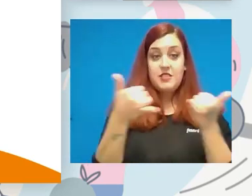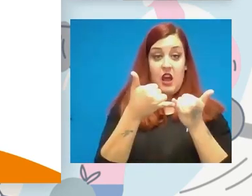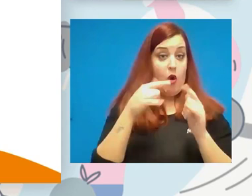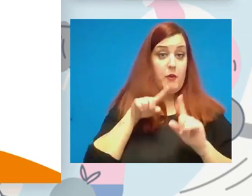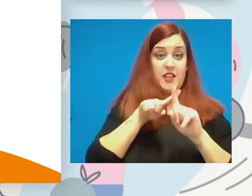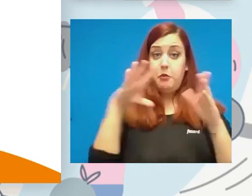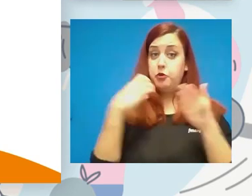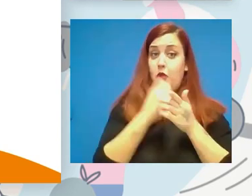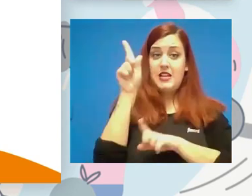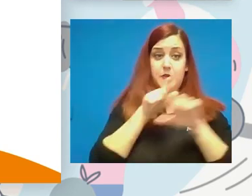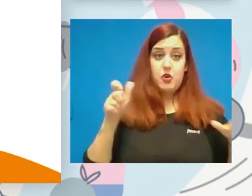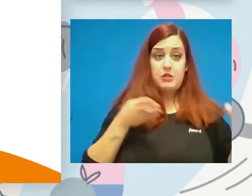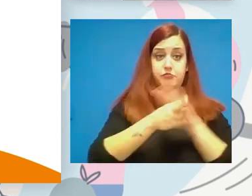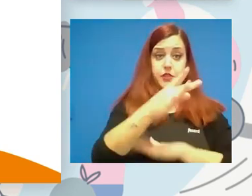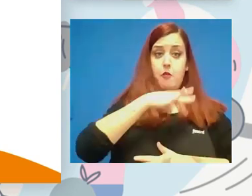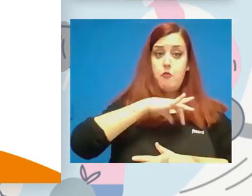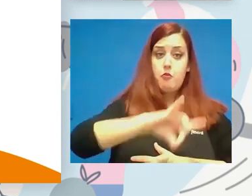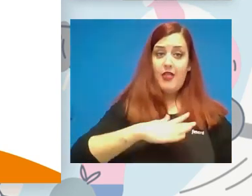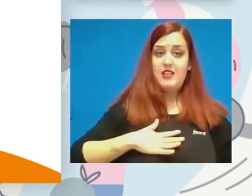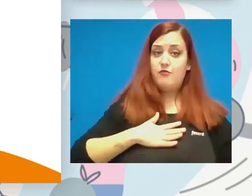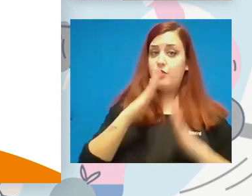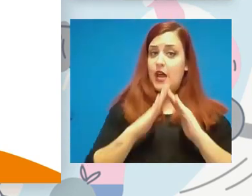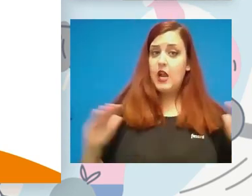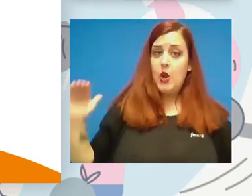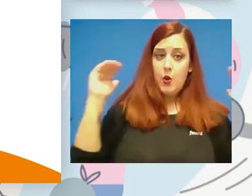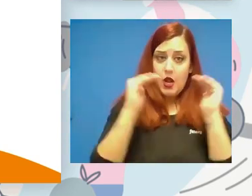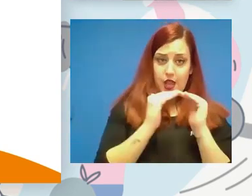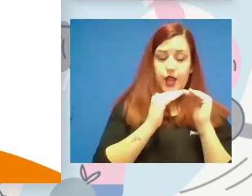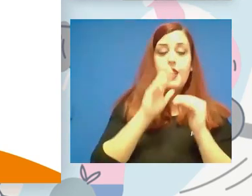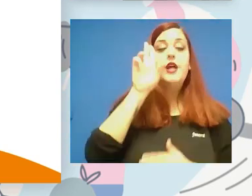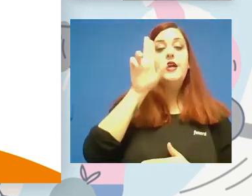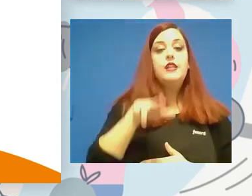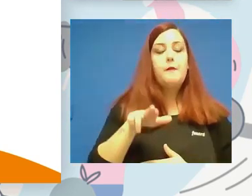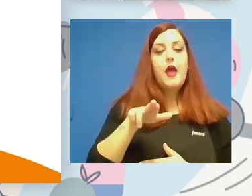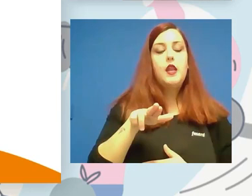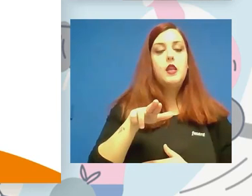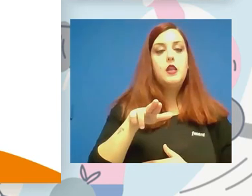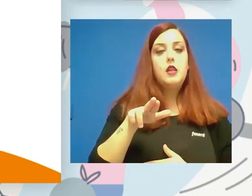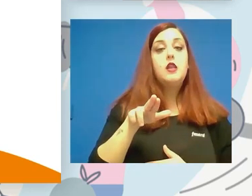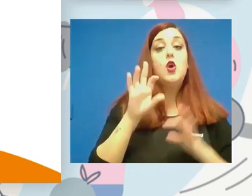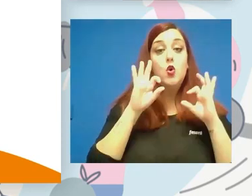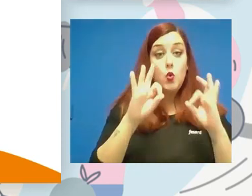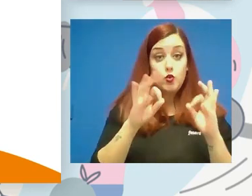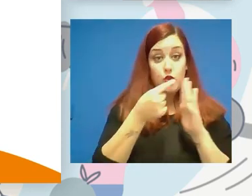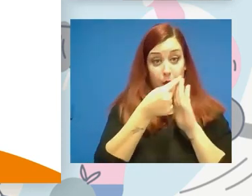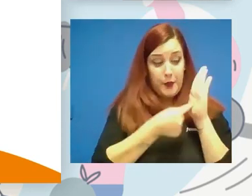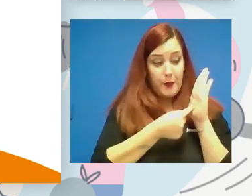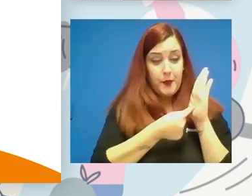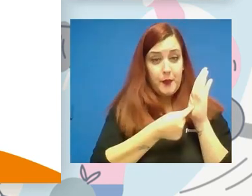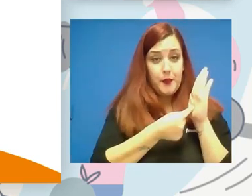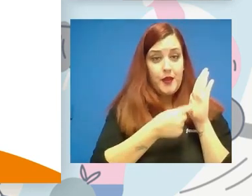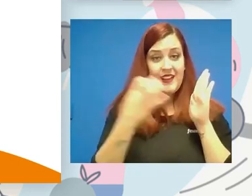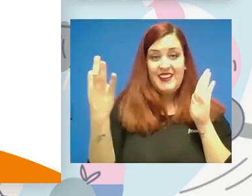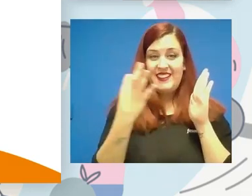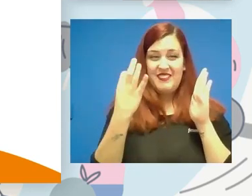disfrutar de ellas en régimen de igualdad y, además, tener en cuenta que en dichos estándares se tengan en cuenta las